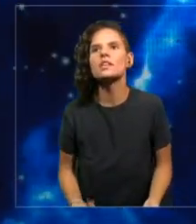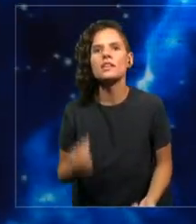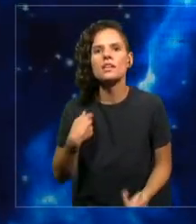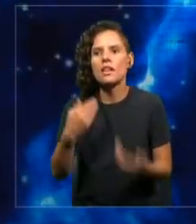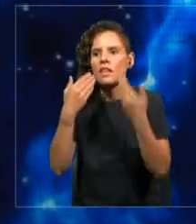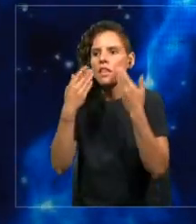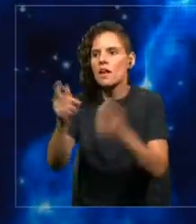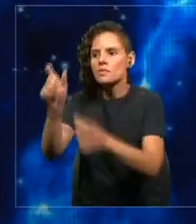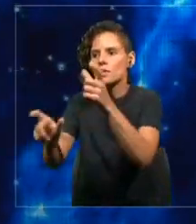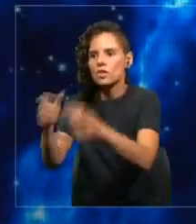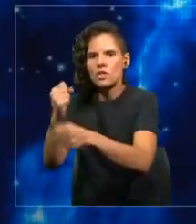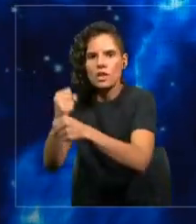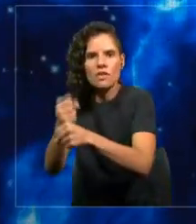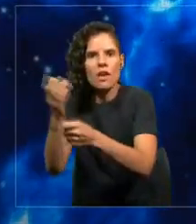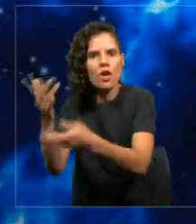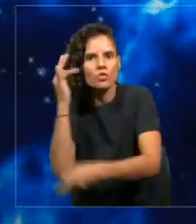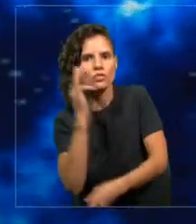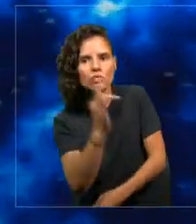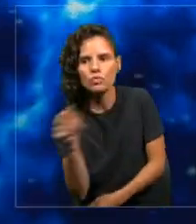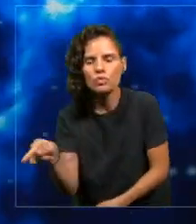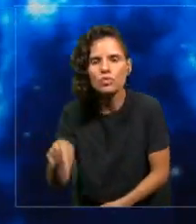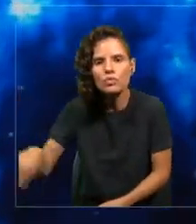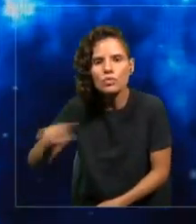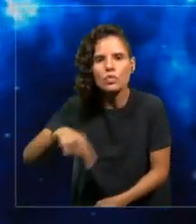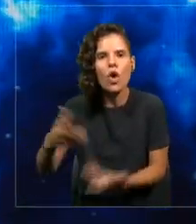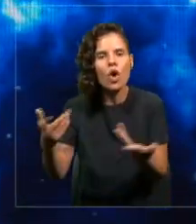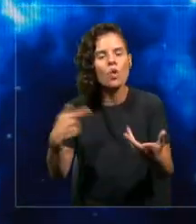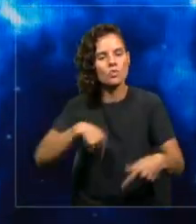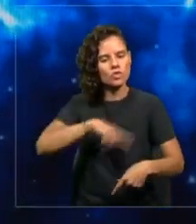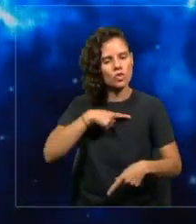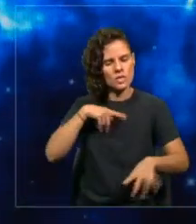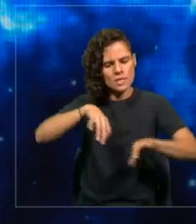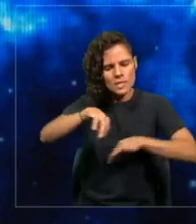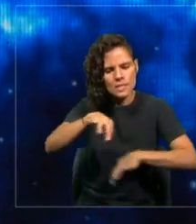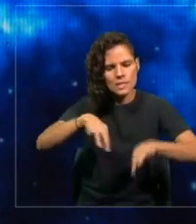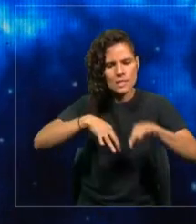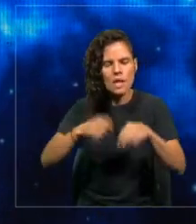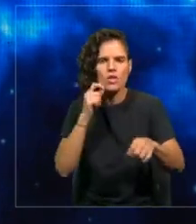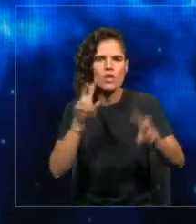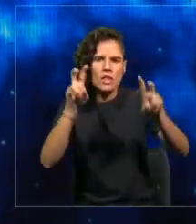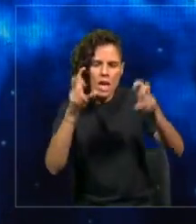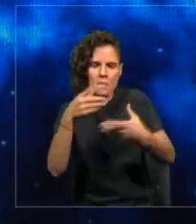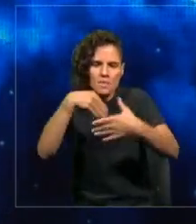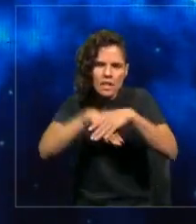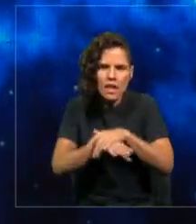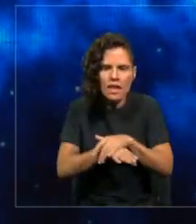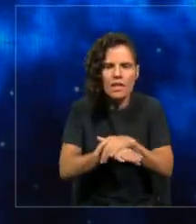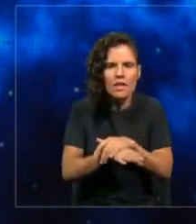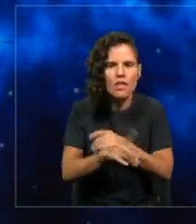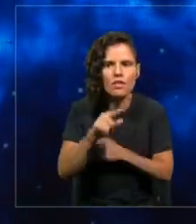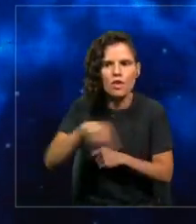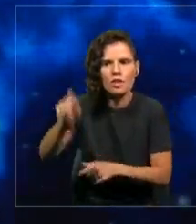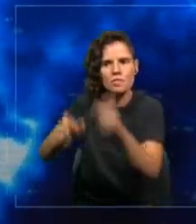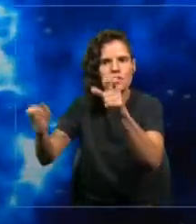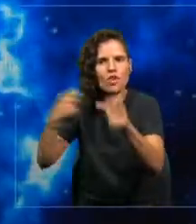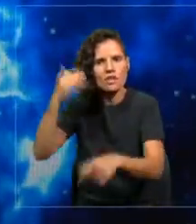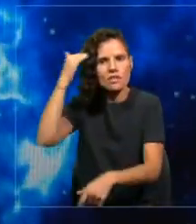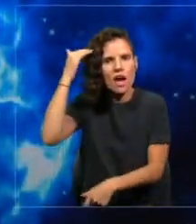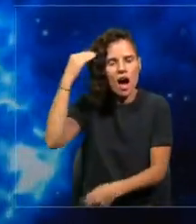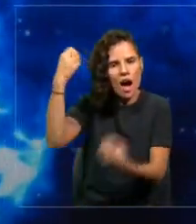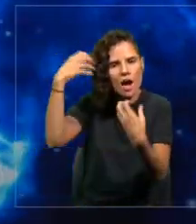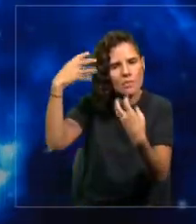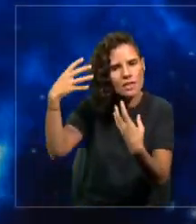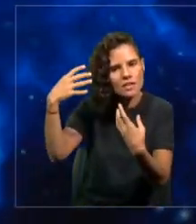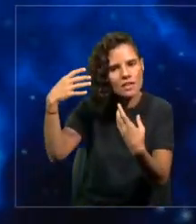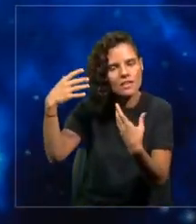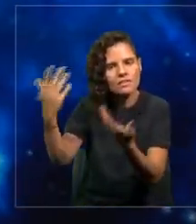laboral del futuro, en cómo vamos a diseñar los contenidos que las personas tienen que aprender y